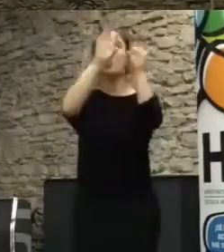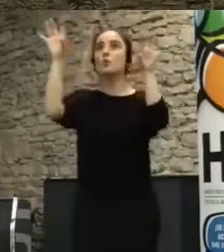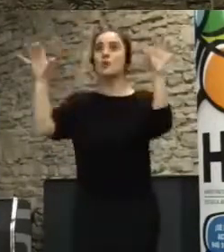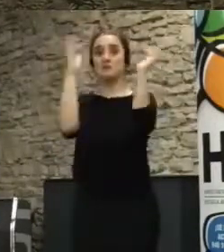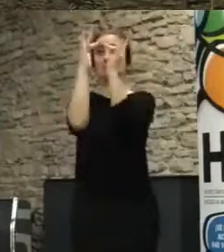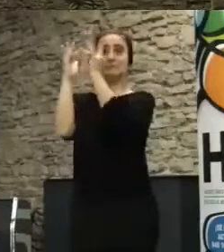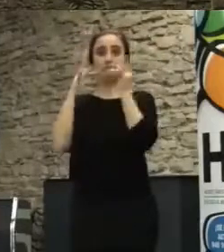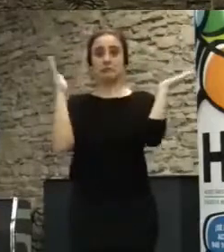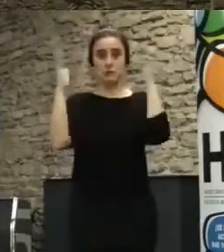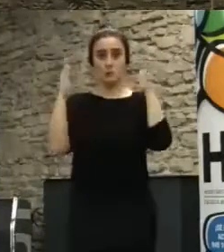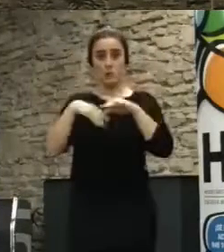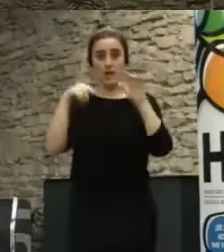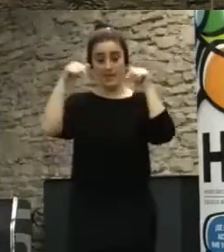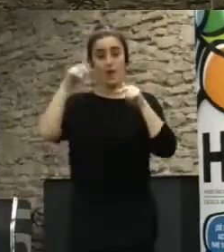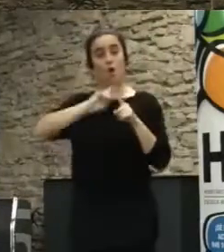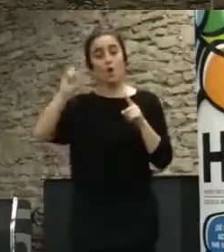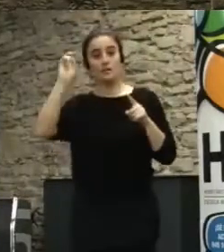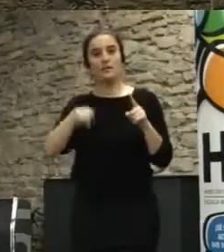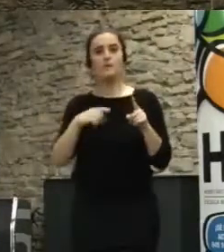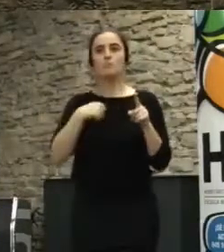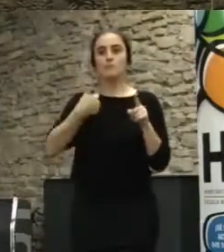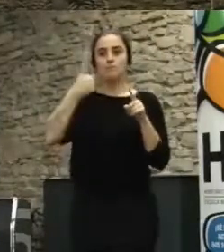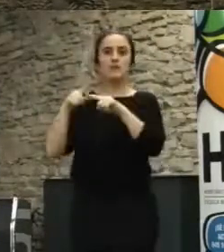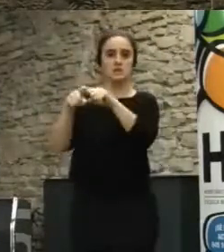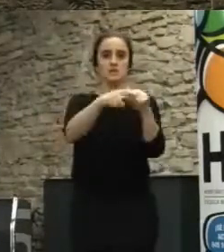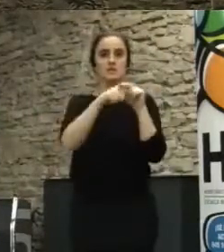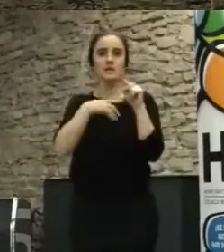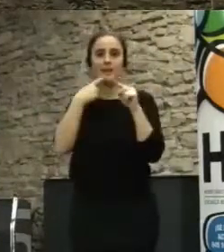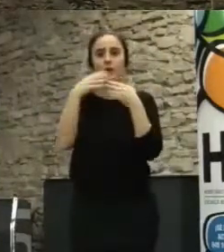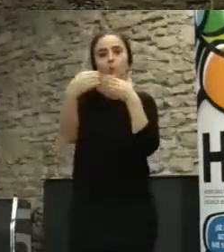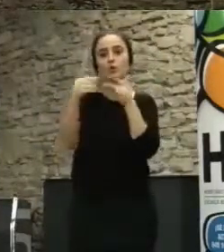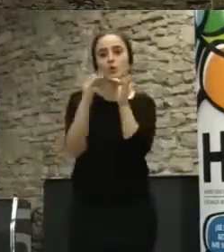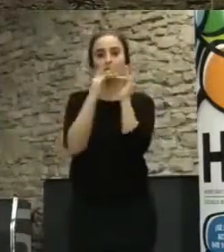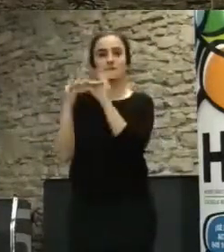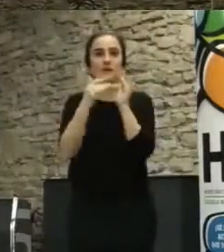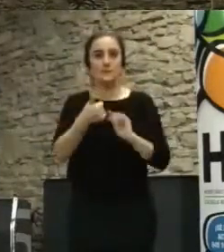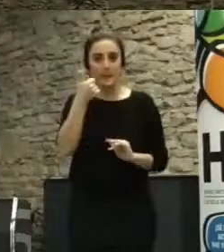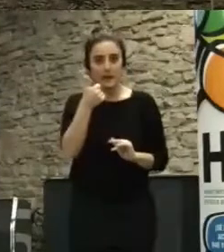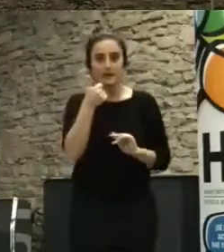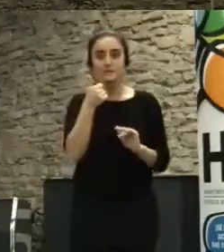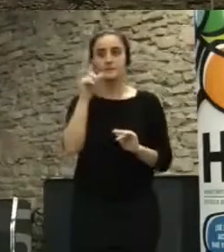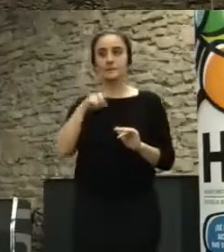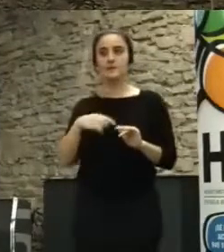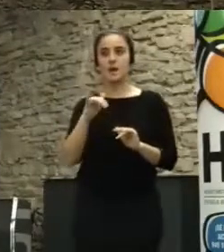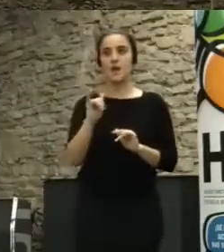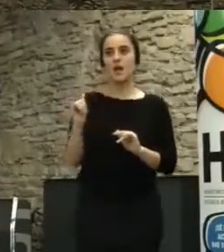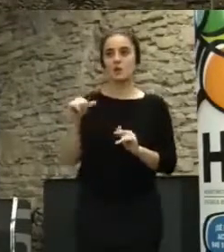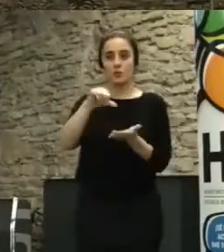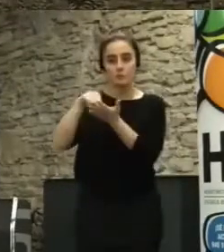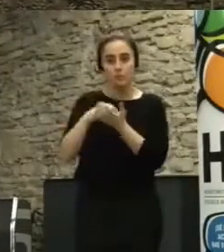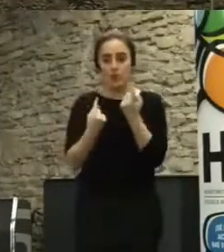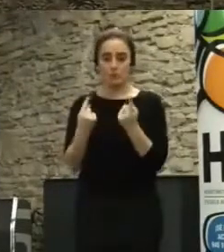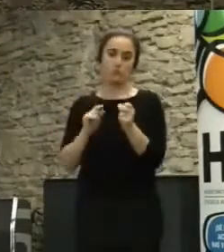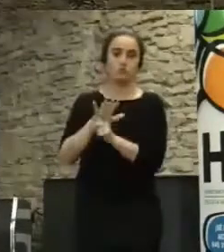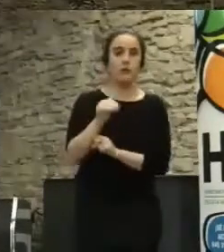Y la otra, mucho más transversal, en el que muchos usuarios hablan entre sí. Hay algunos puntos más influyentes que otros.